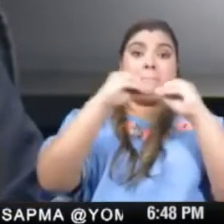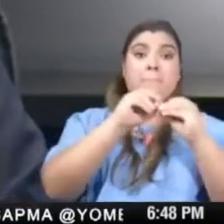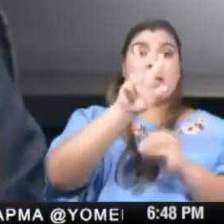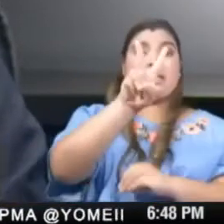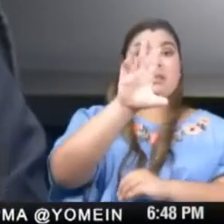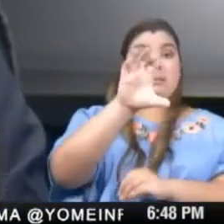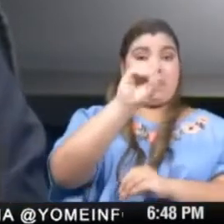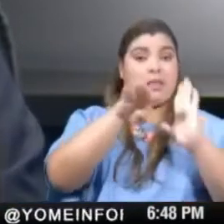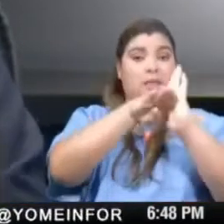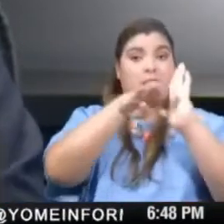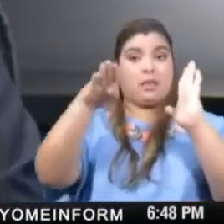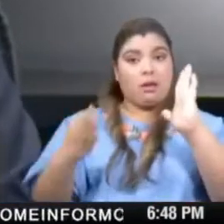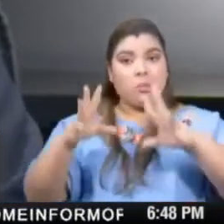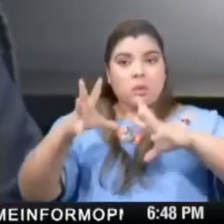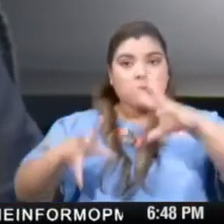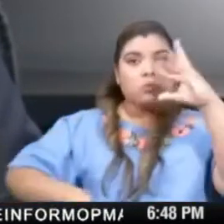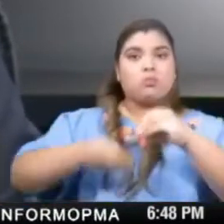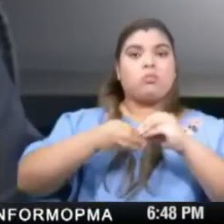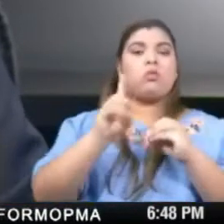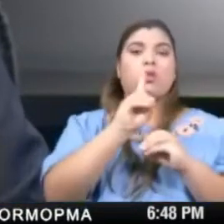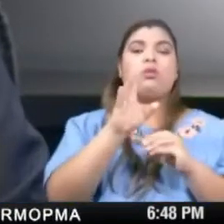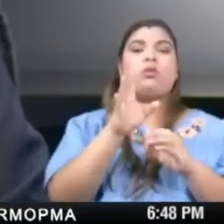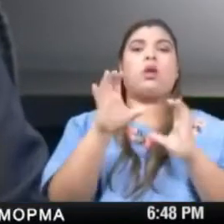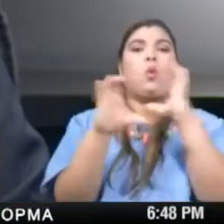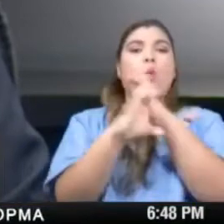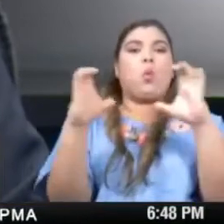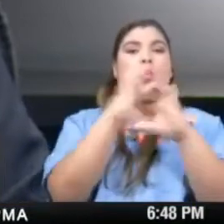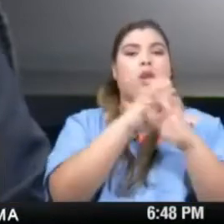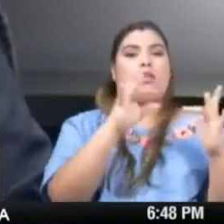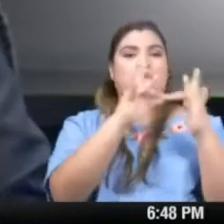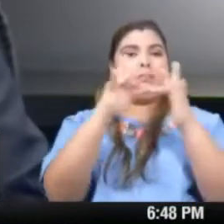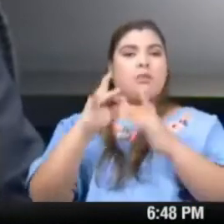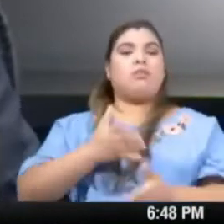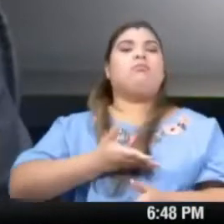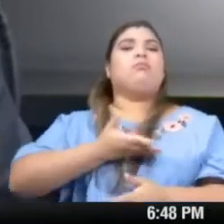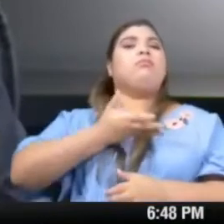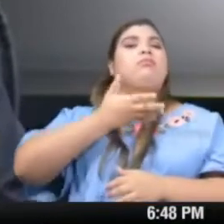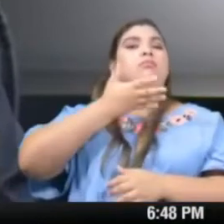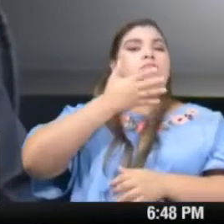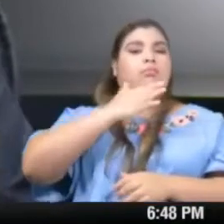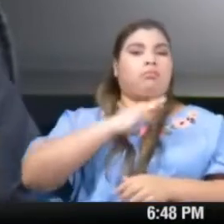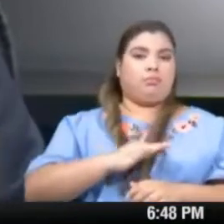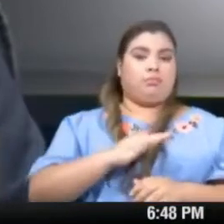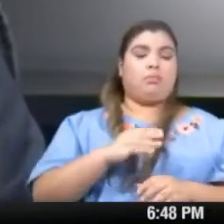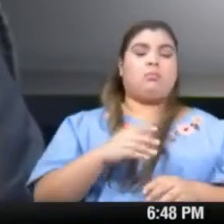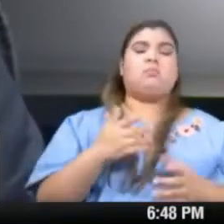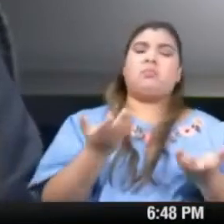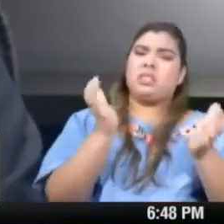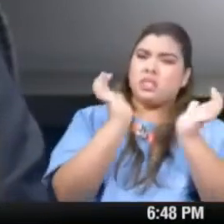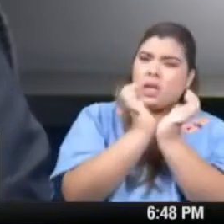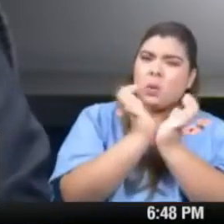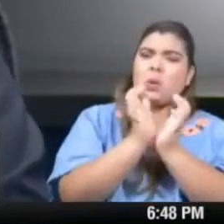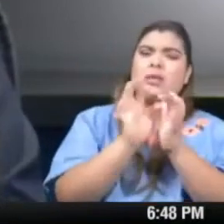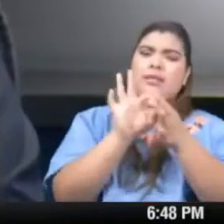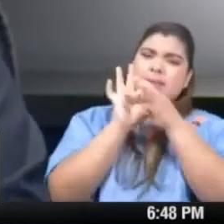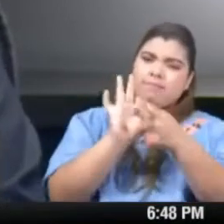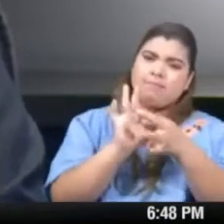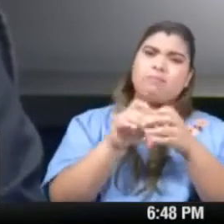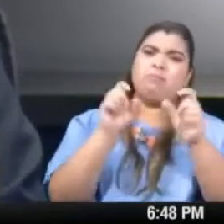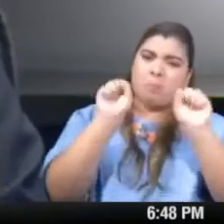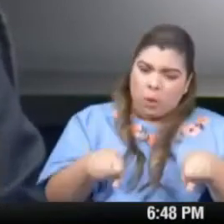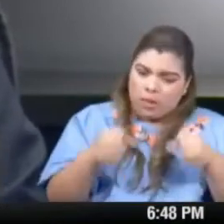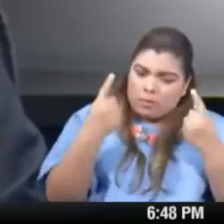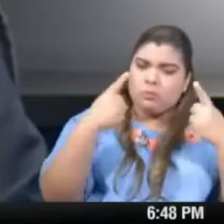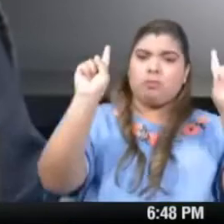la Unidad de Cuidados Respiratorios Especiales. Unidos estamos seguros que lo vamos a hacer. Todos aquellos que